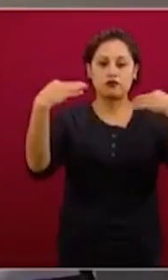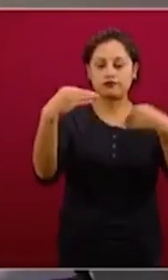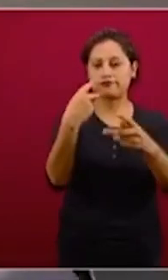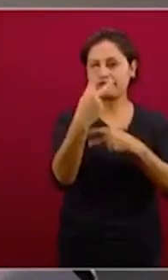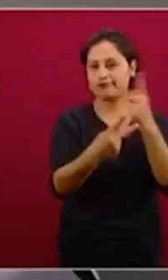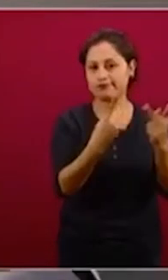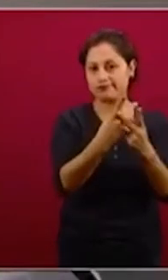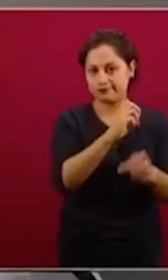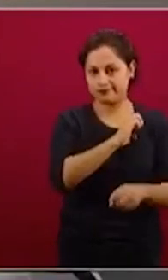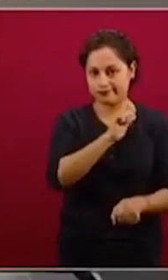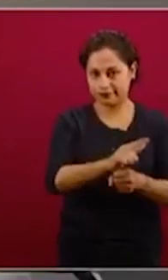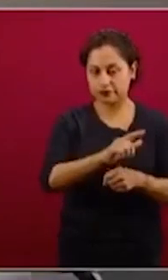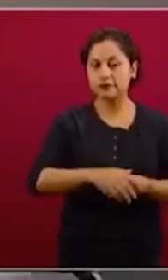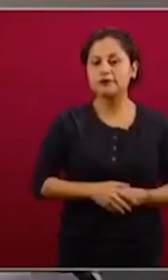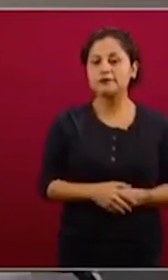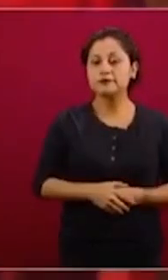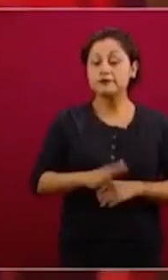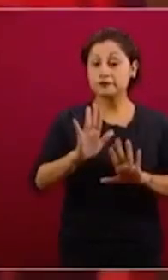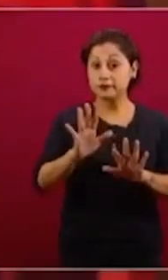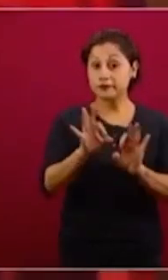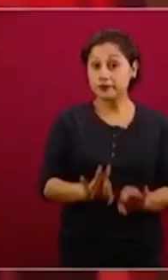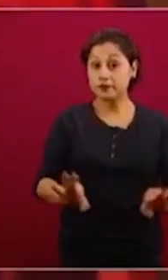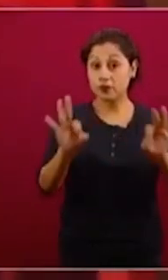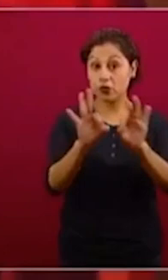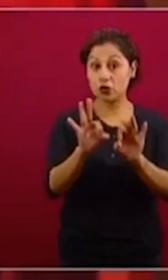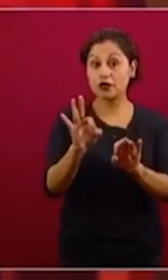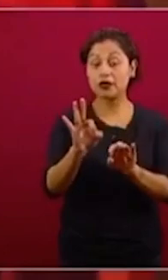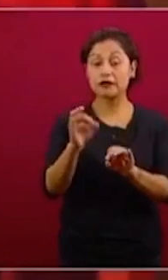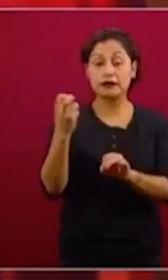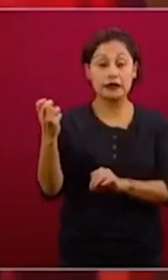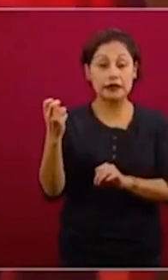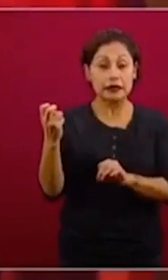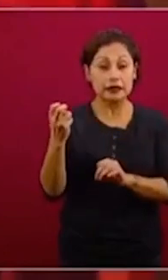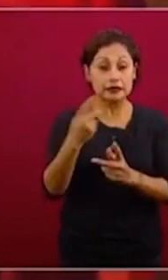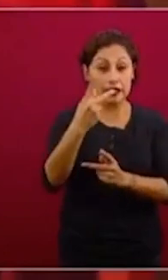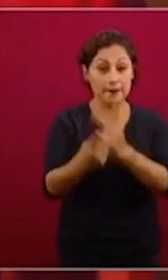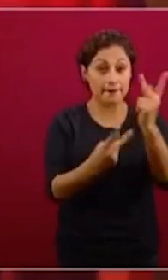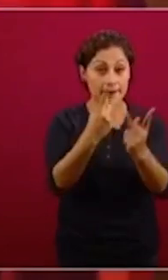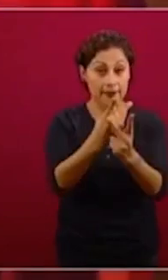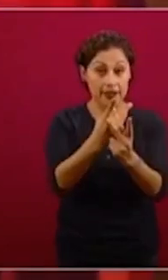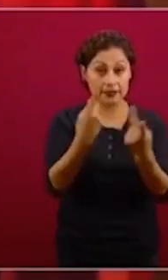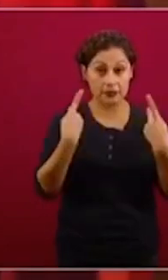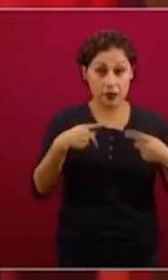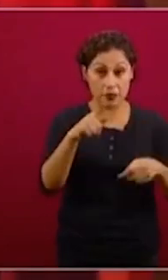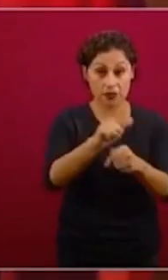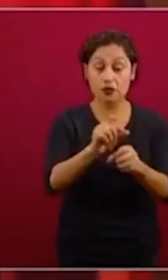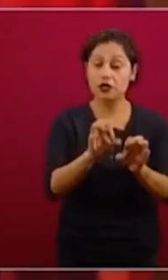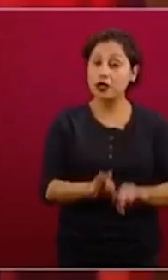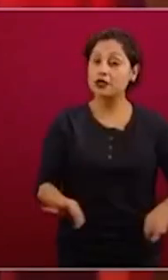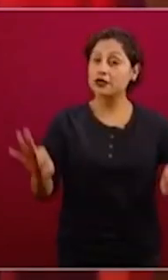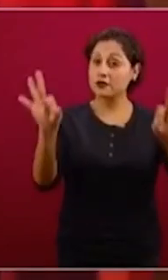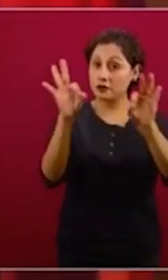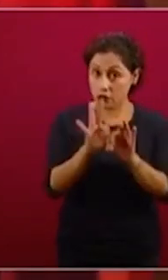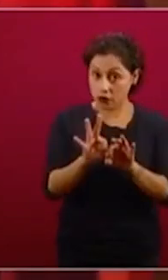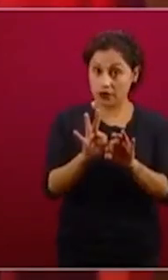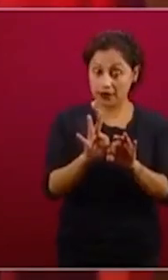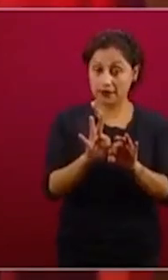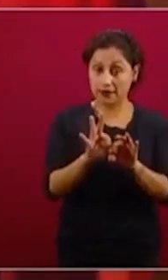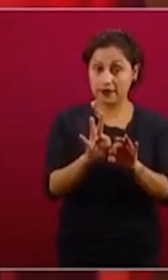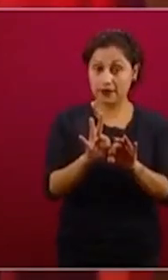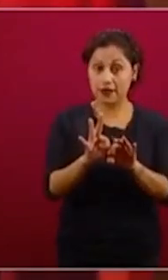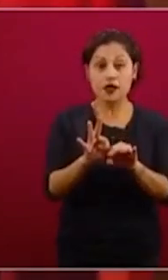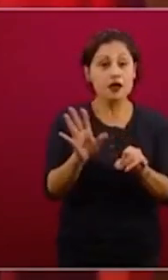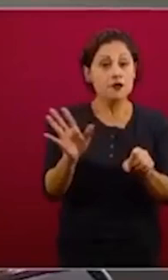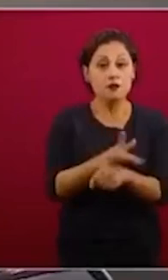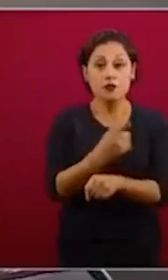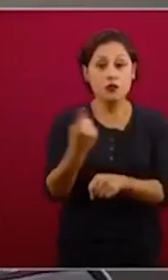pena señalar una de las características más importantes de este nuevo relanzamiento de los créditos personales es que se va a hacer a